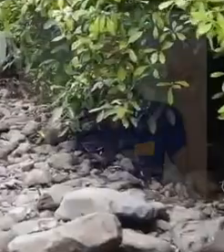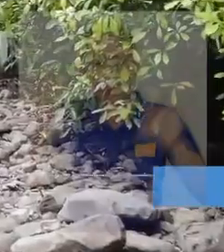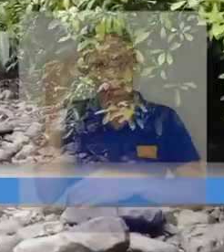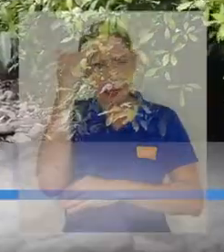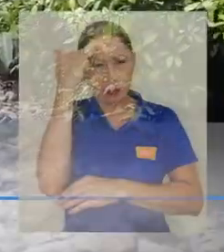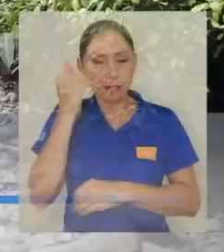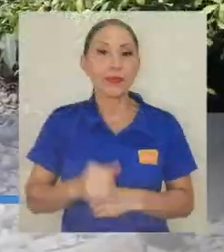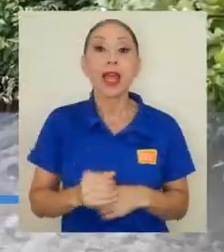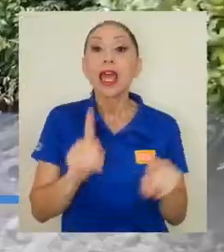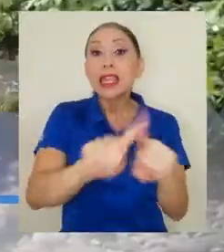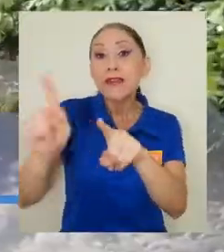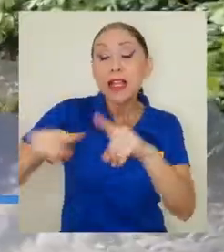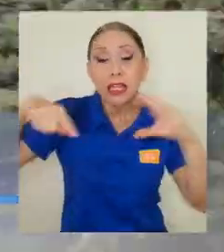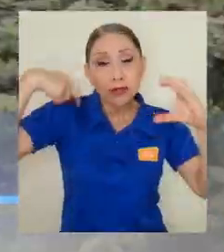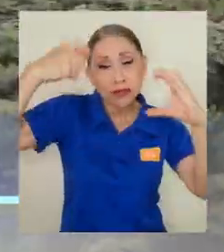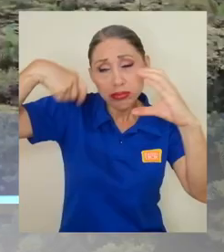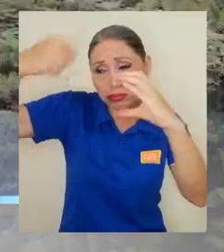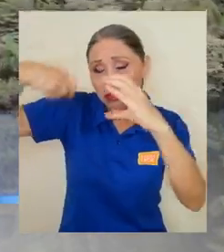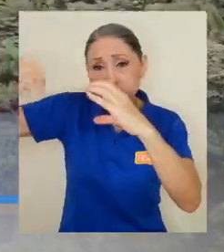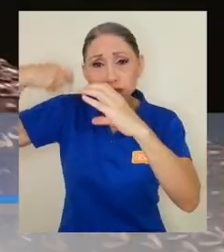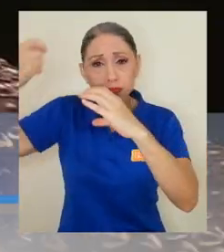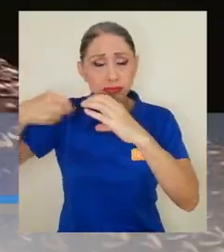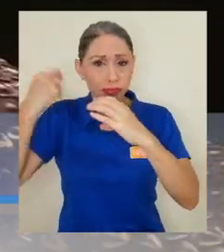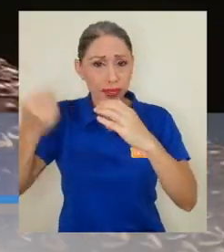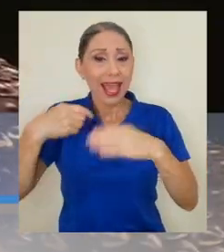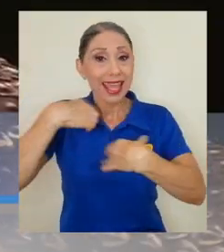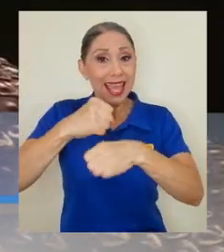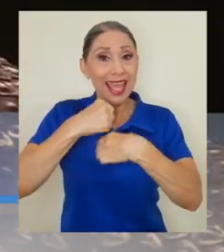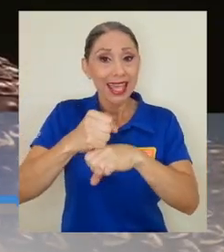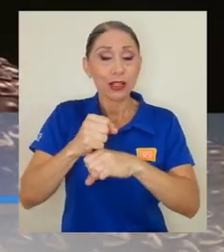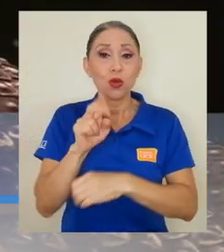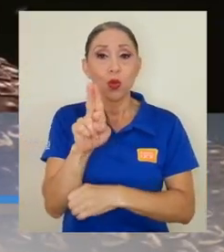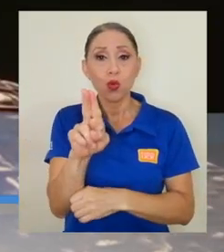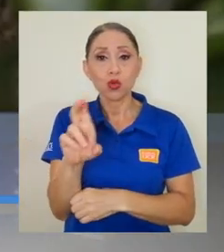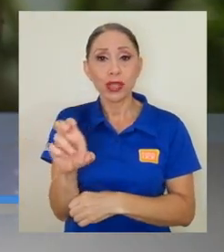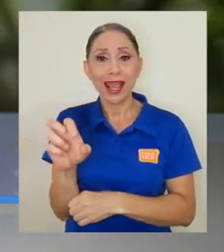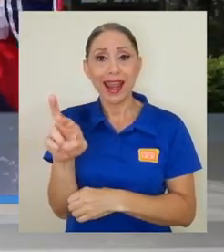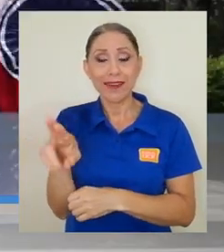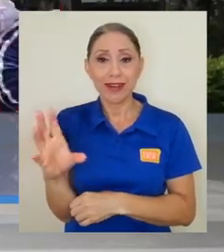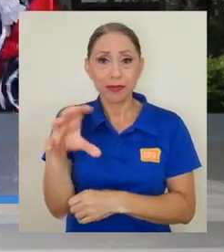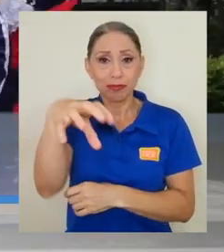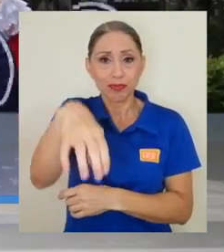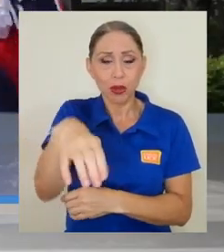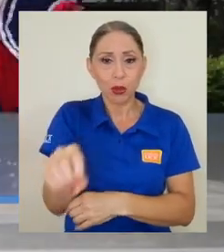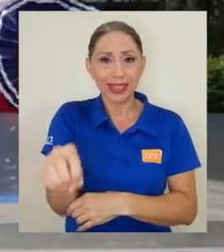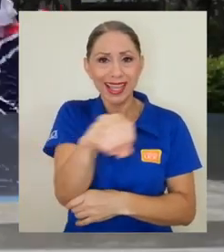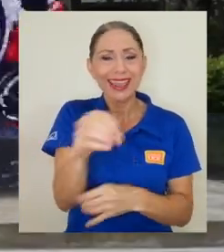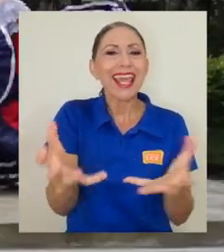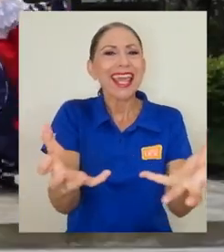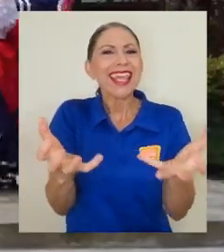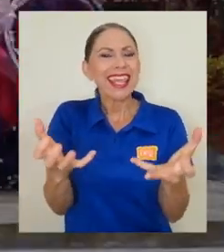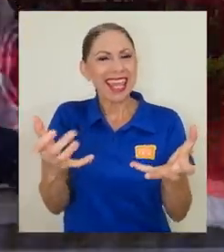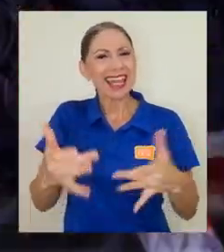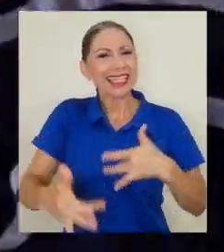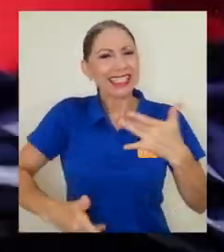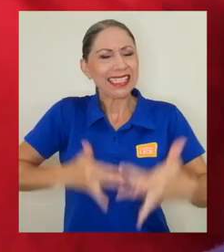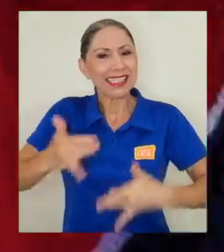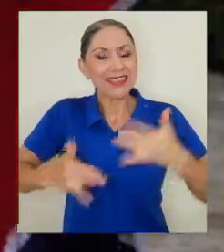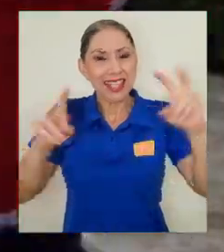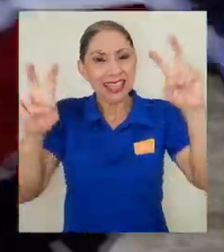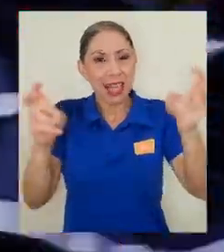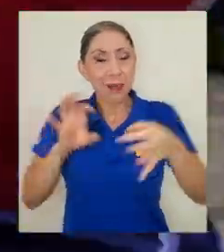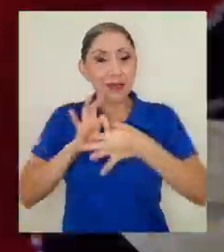Una serie de cortos audiovisuales desarrollados por la sede de Occidente de la UCR buscan sensibilizar sobre temáticas